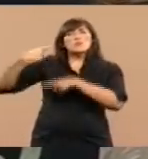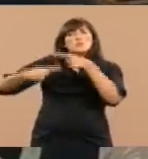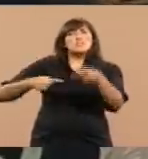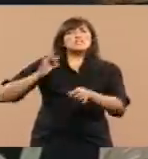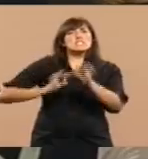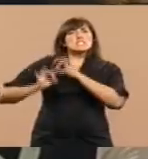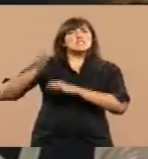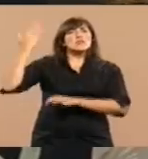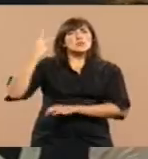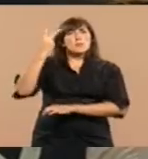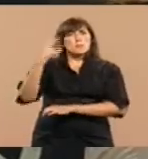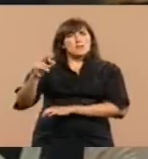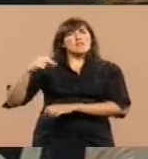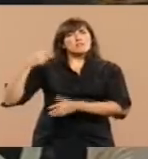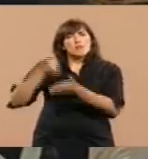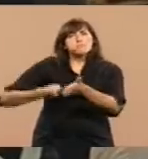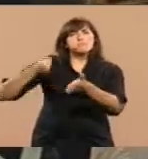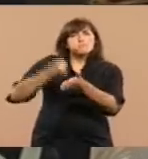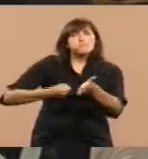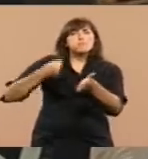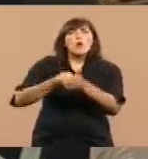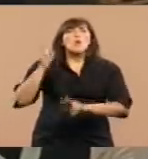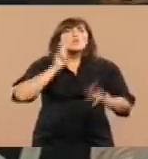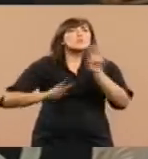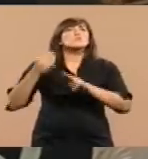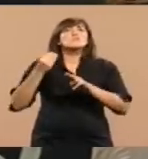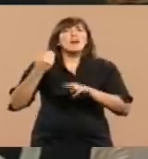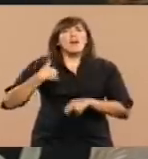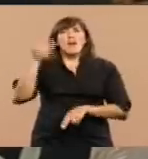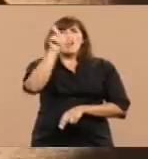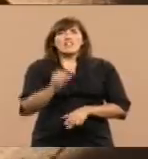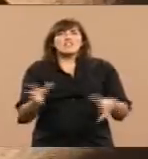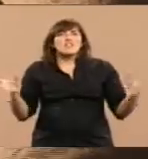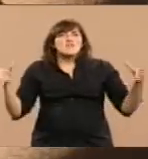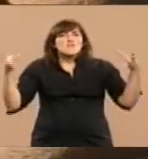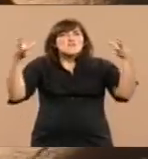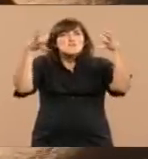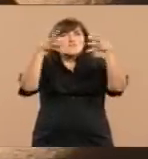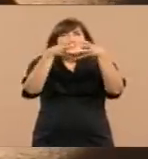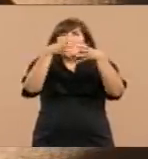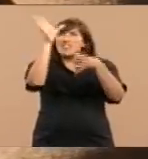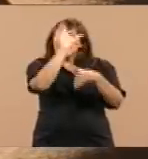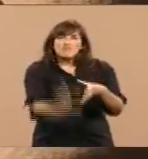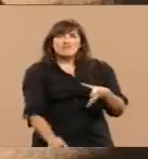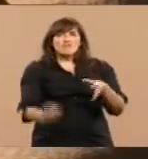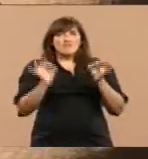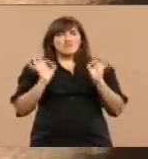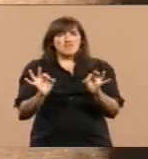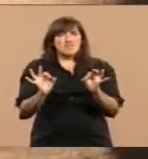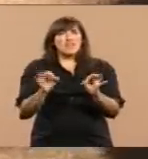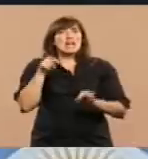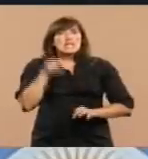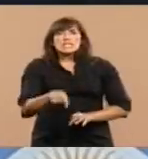lucharon por lograr la unidad de los argentinos. Instrumento esencial,